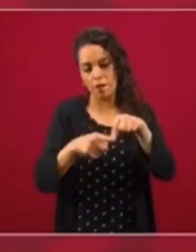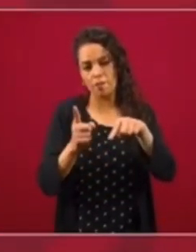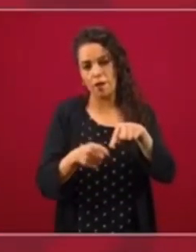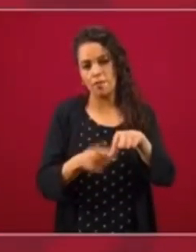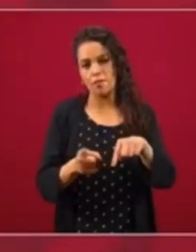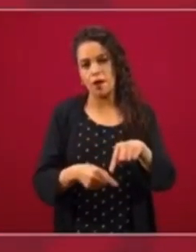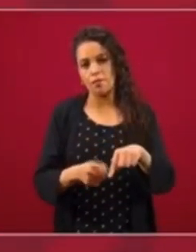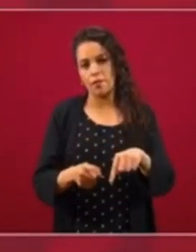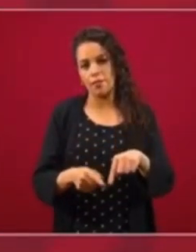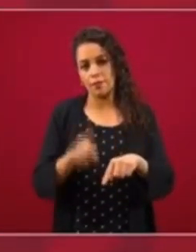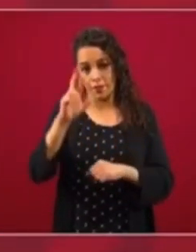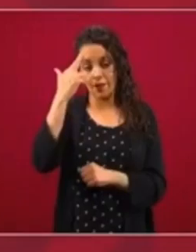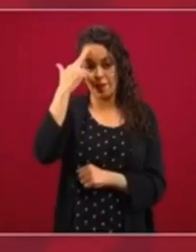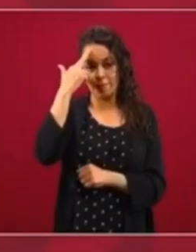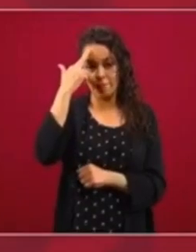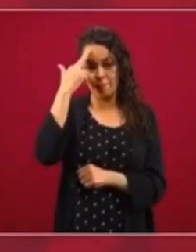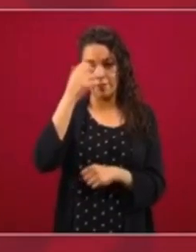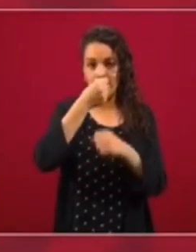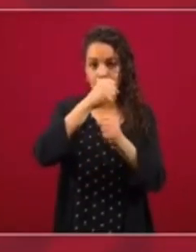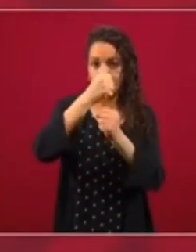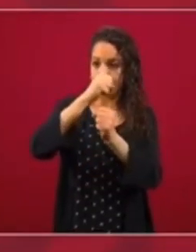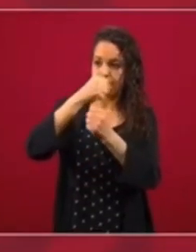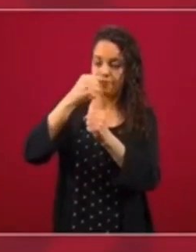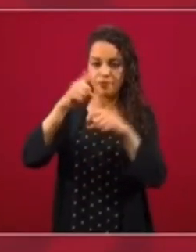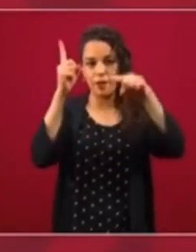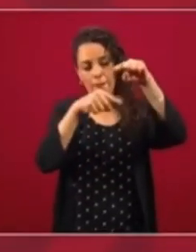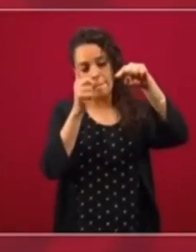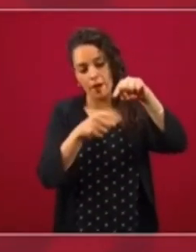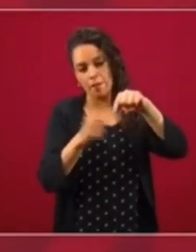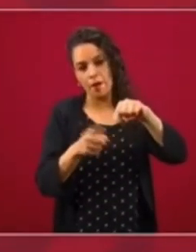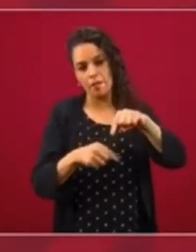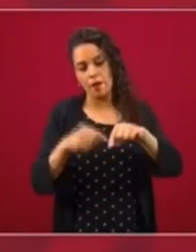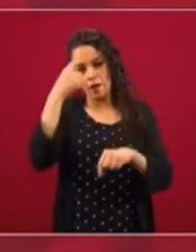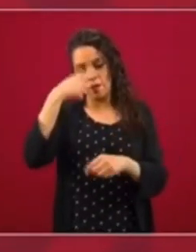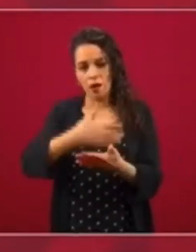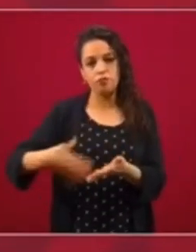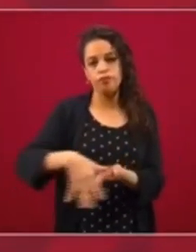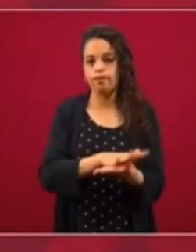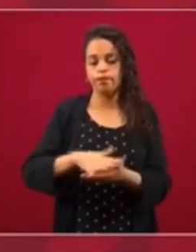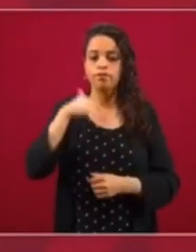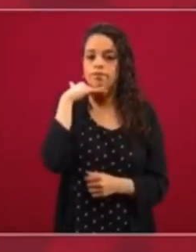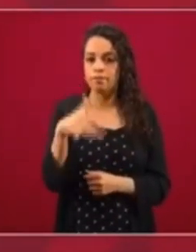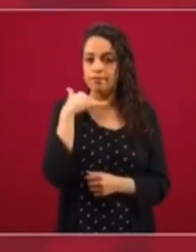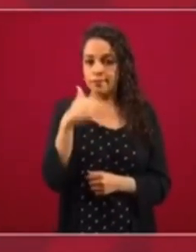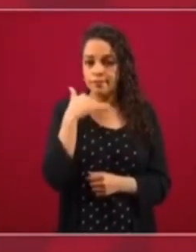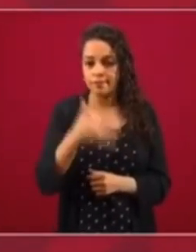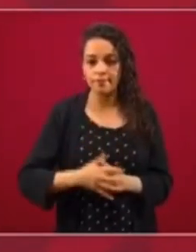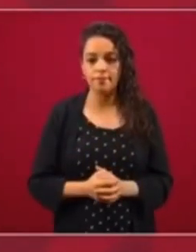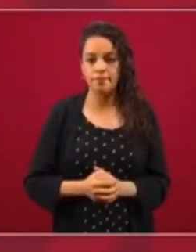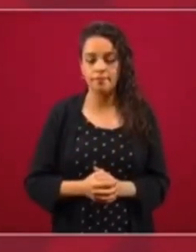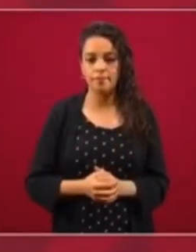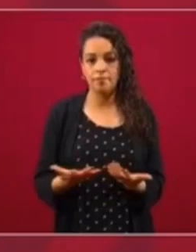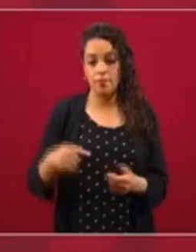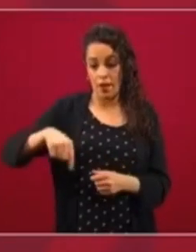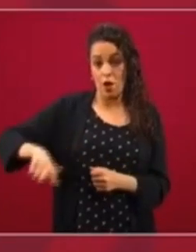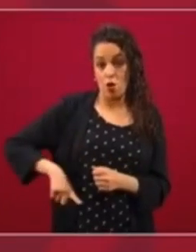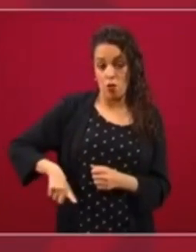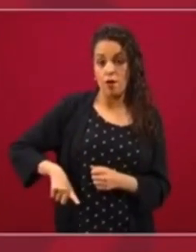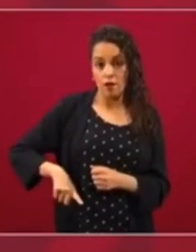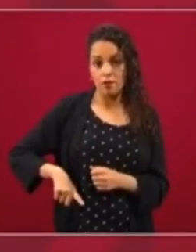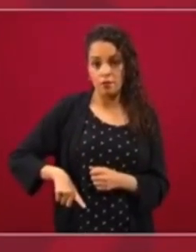Estamos barriendo las escaleras, se está barriendo, se está limpiando el gobierno de arriba para abajo.